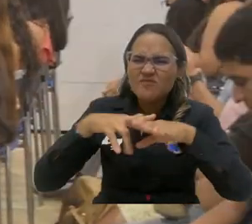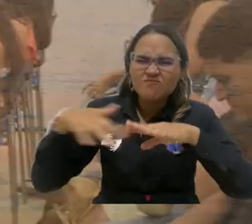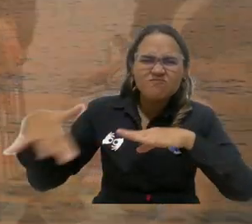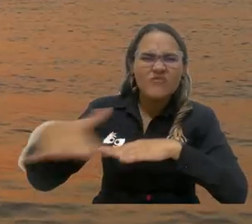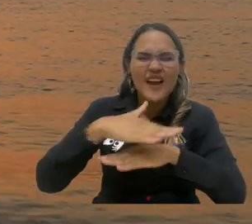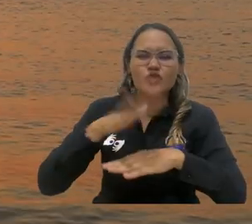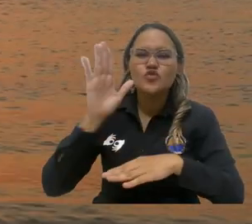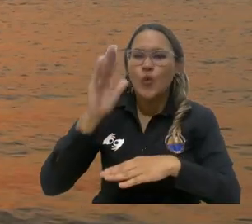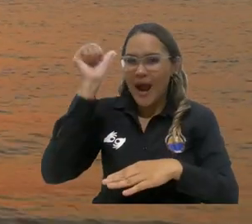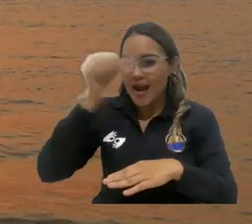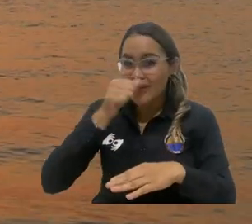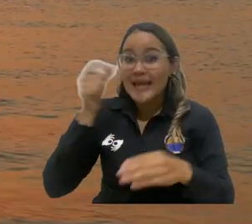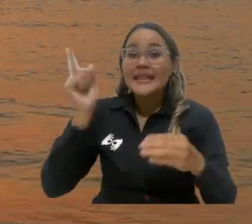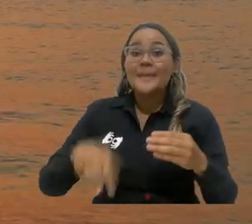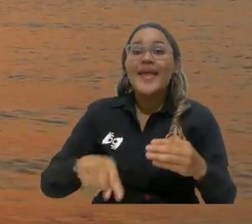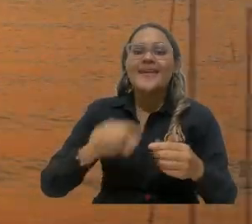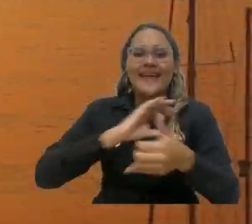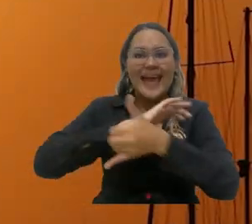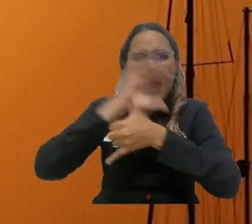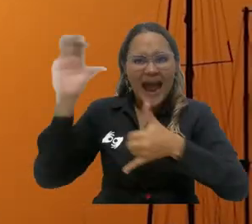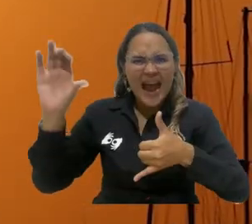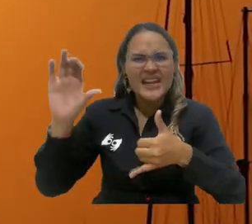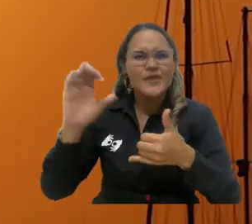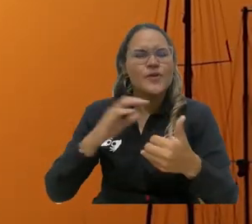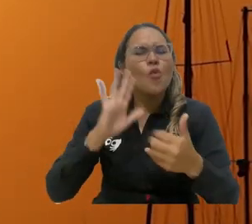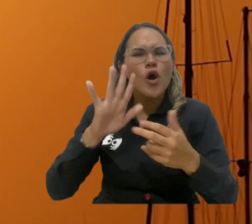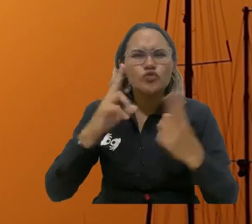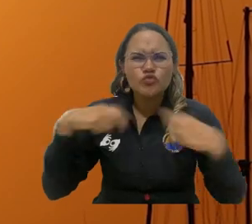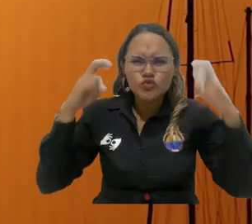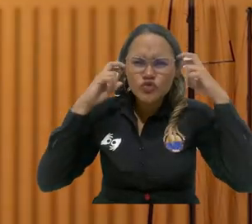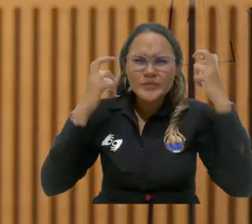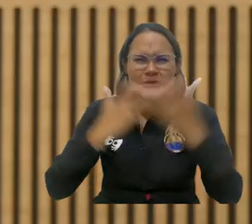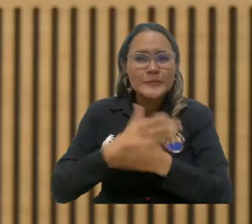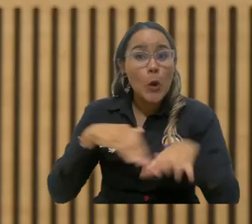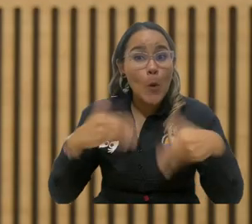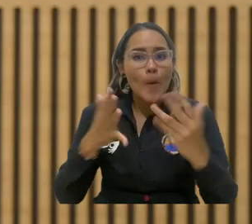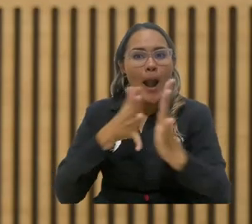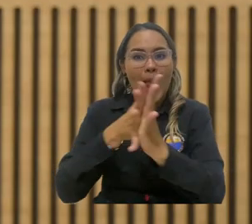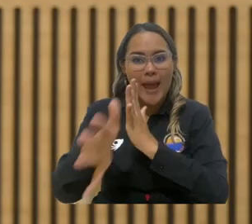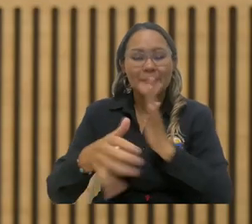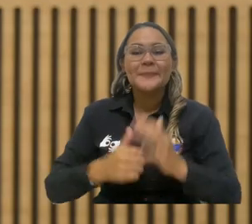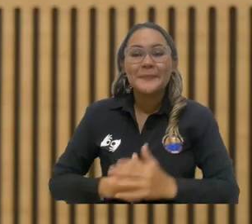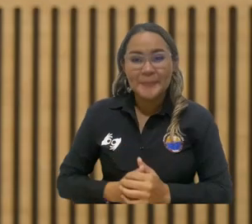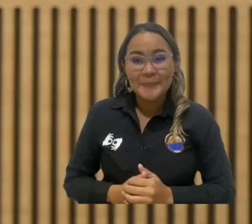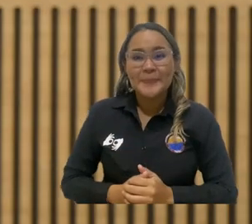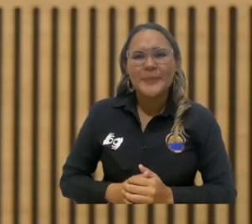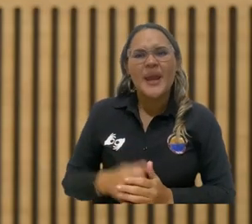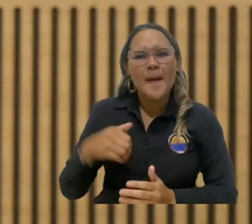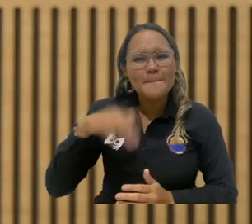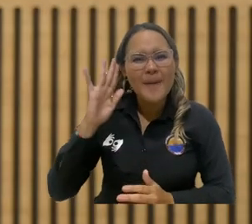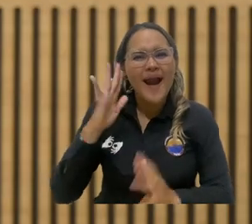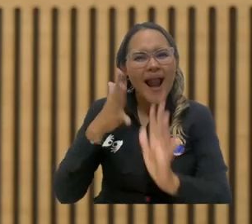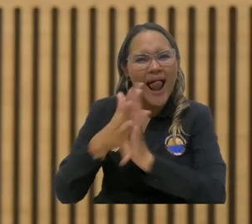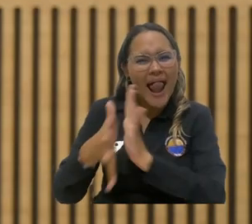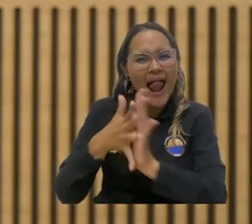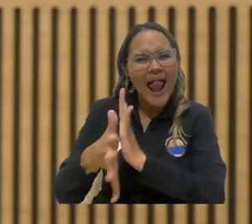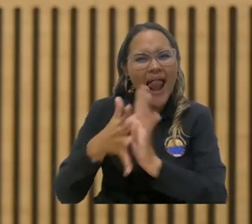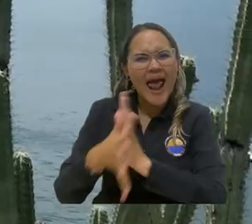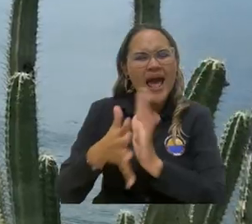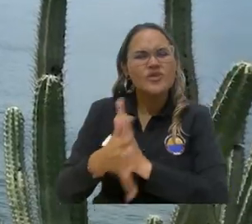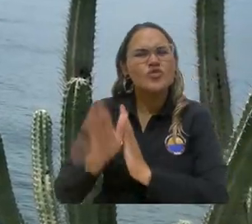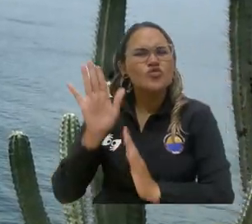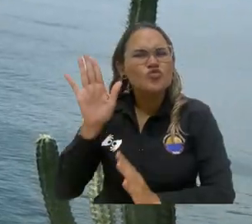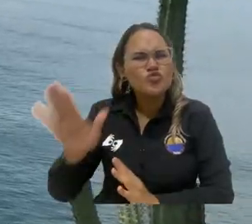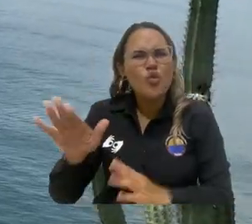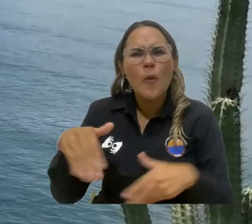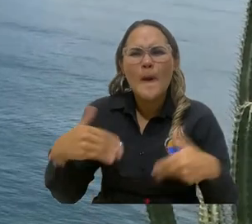Africana y el Caribe, Espacio de Rivalidad y Conocimiento Científico. Analizan la labor o la participación de la diáspora africana